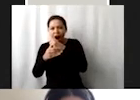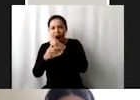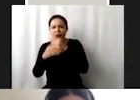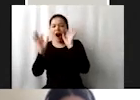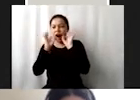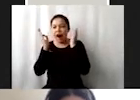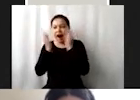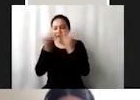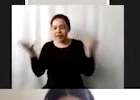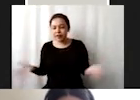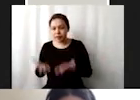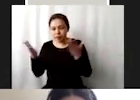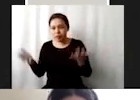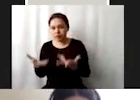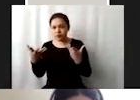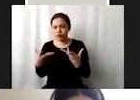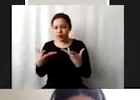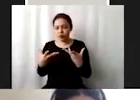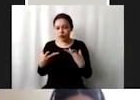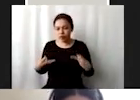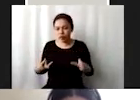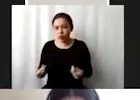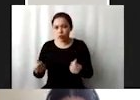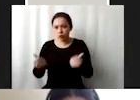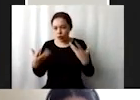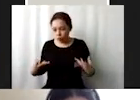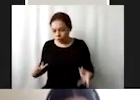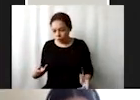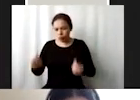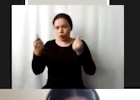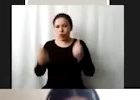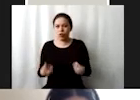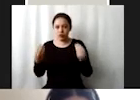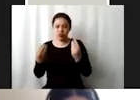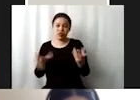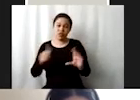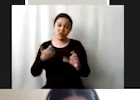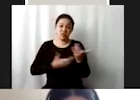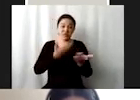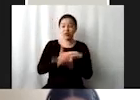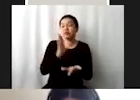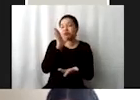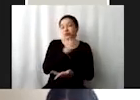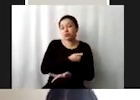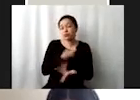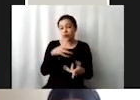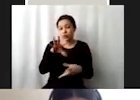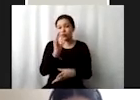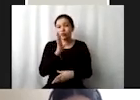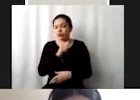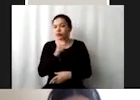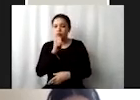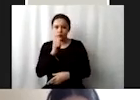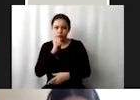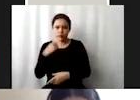consumo rapaz que no hemos podido encontrarle una alternativa bueno las metas de la ODS